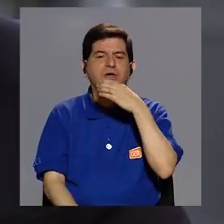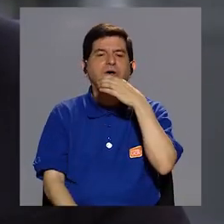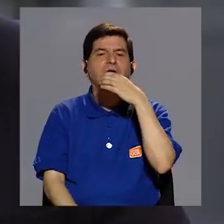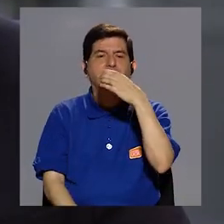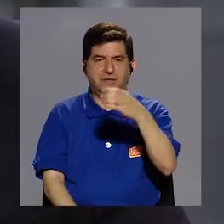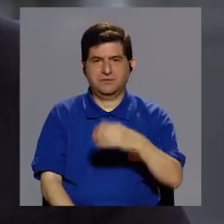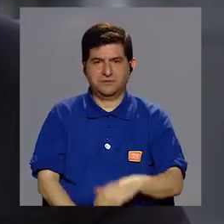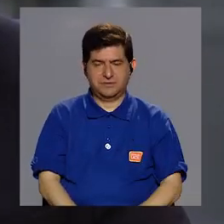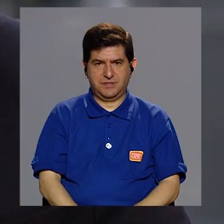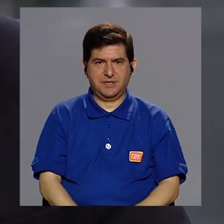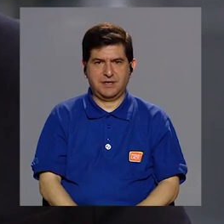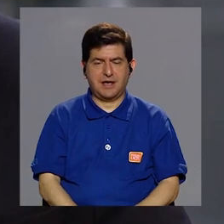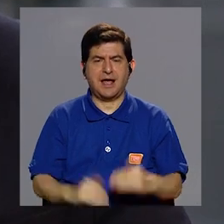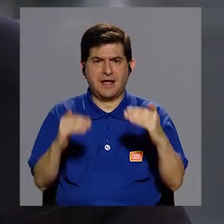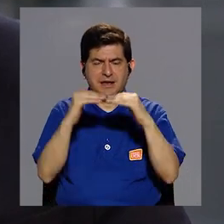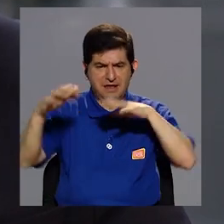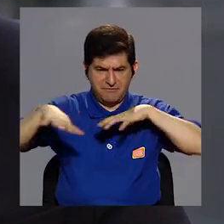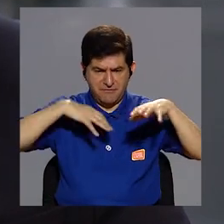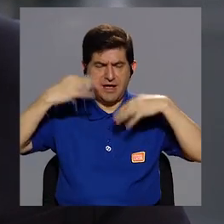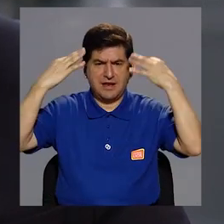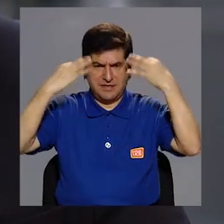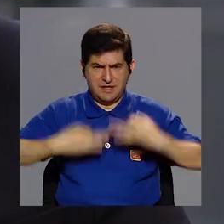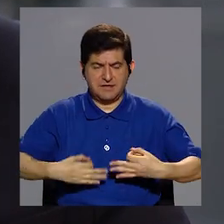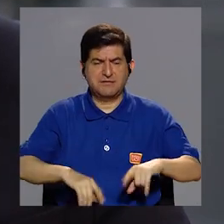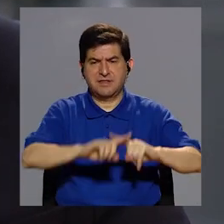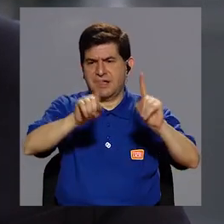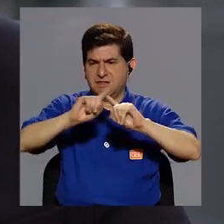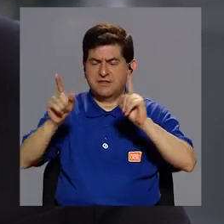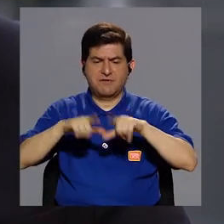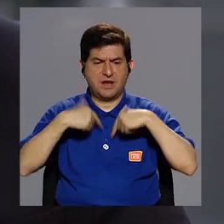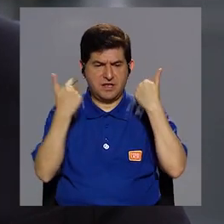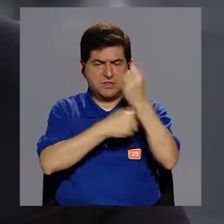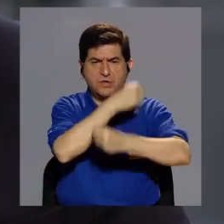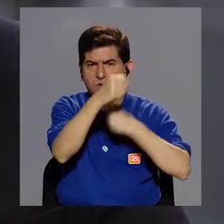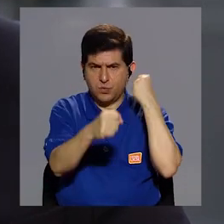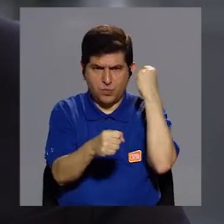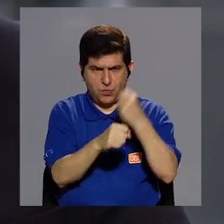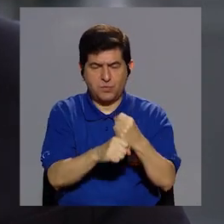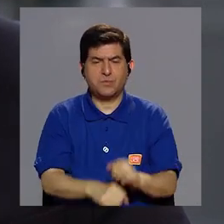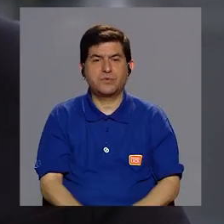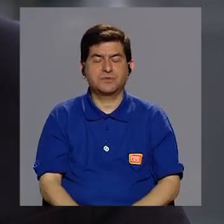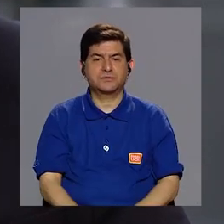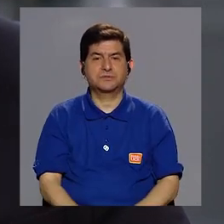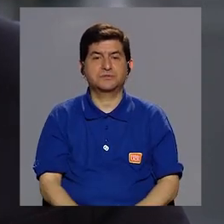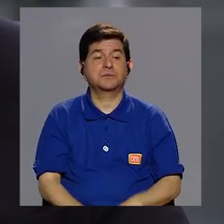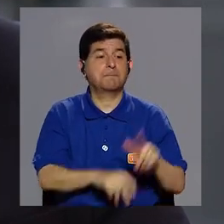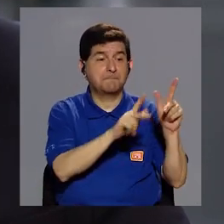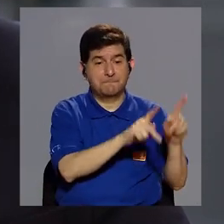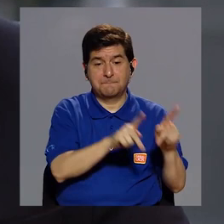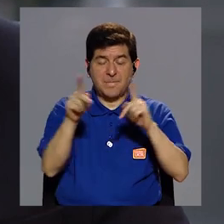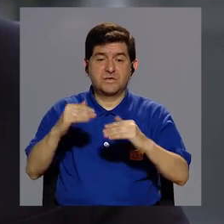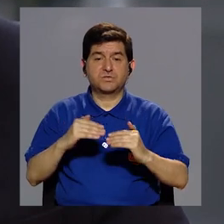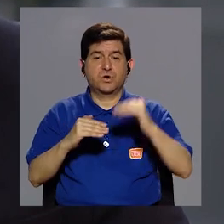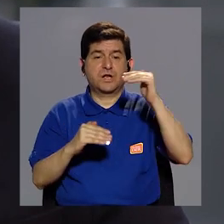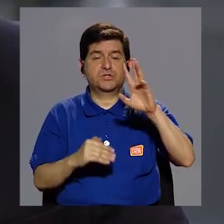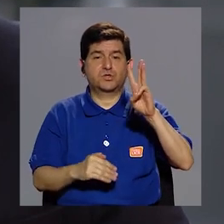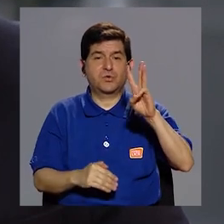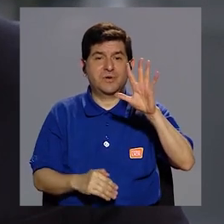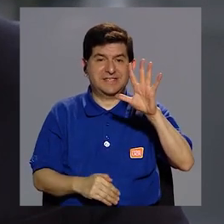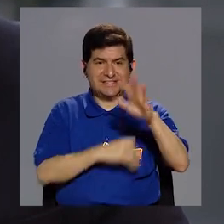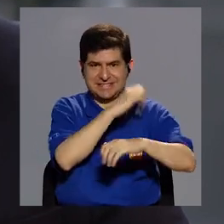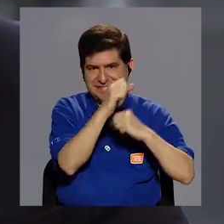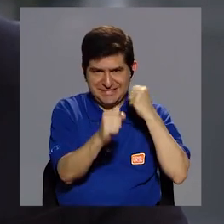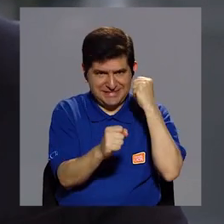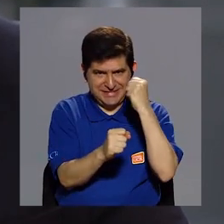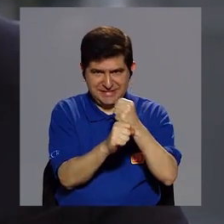recomienda a niveles de actividad física para los distintos grupos de edad, es que incluso en las personas mayores